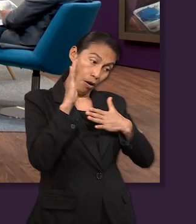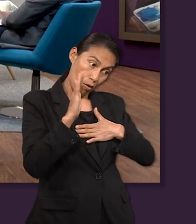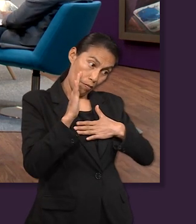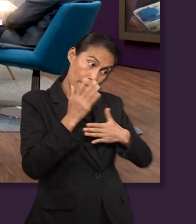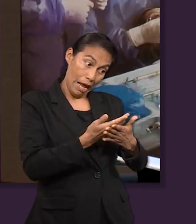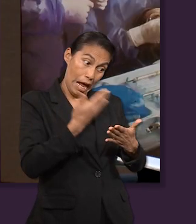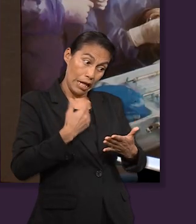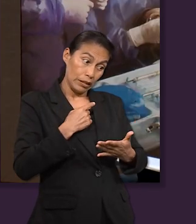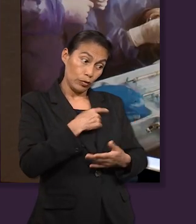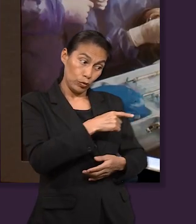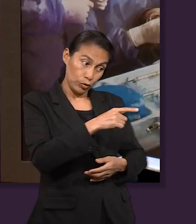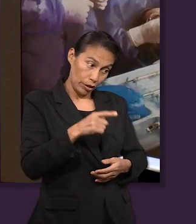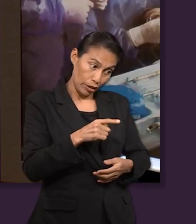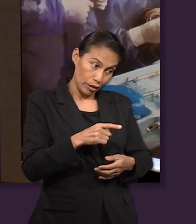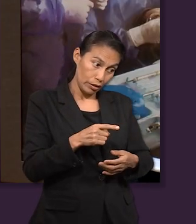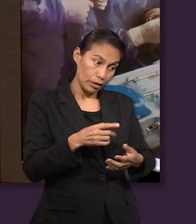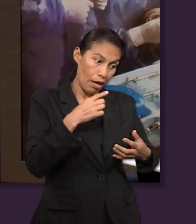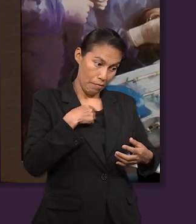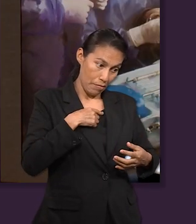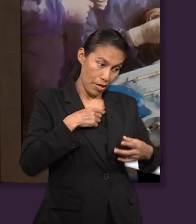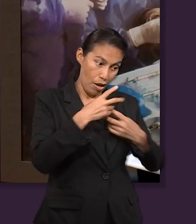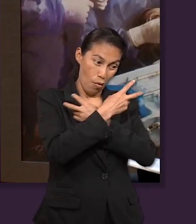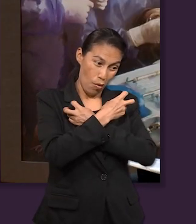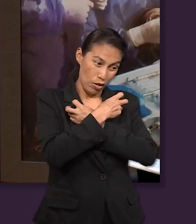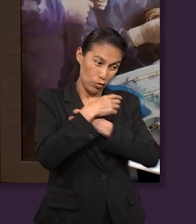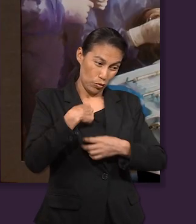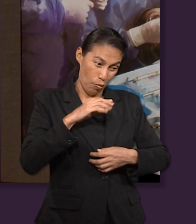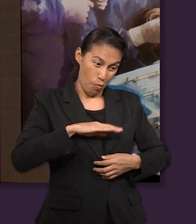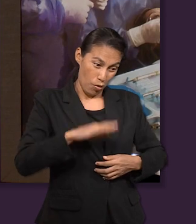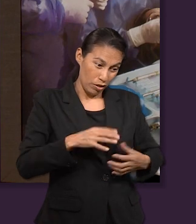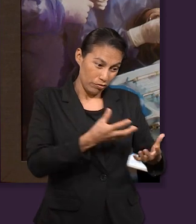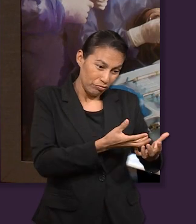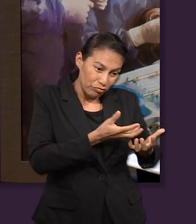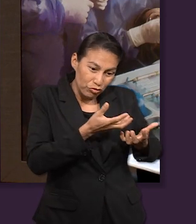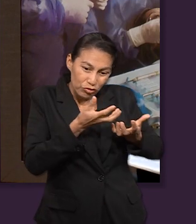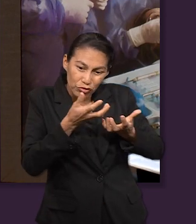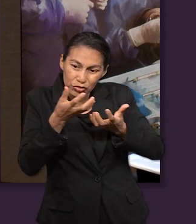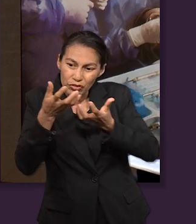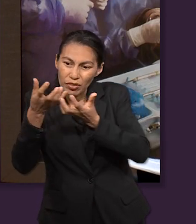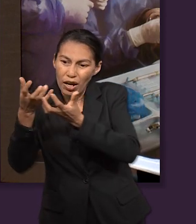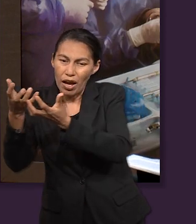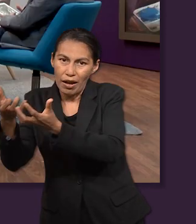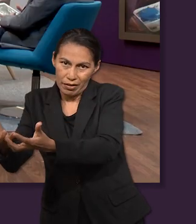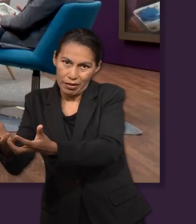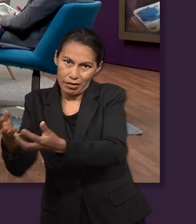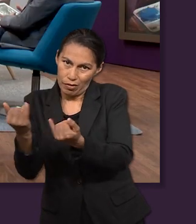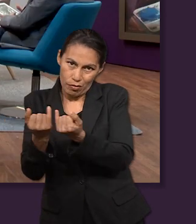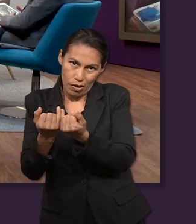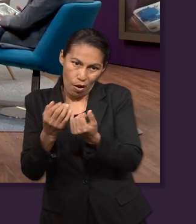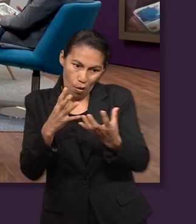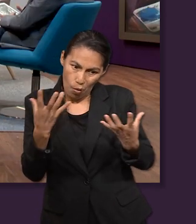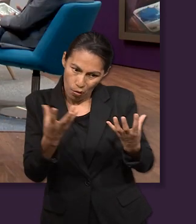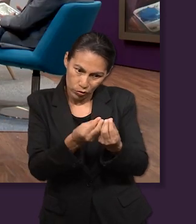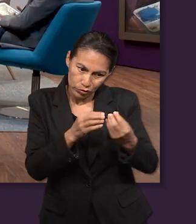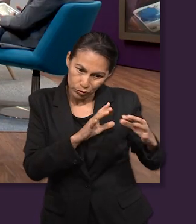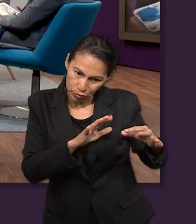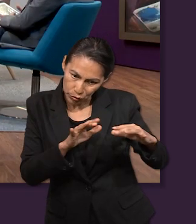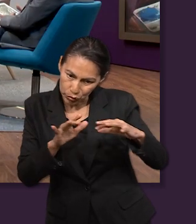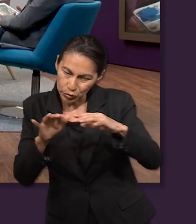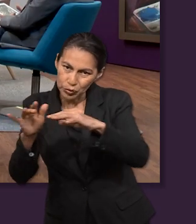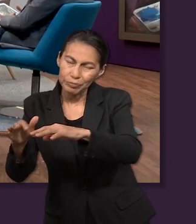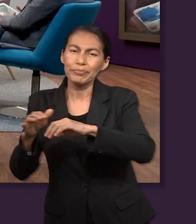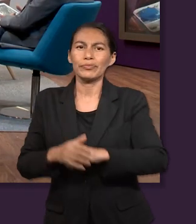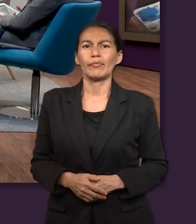diciendo, ciertamente Dios os visitará y haréis llevar de aquí mis huesos. Esa misma certeza, esa misma esperanza,